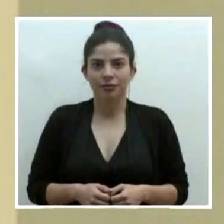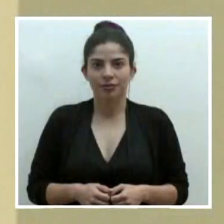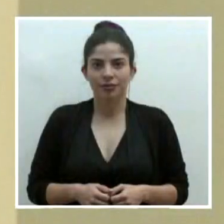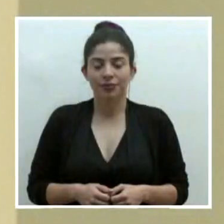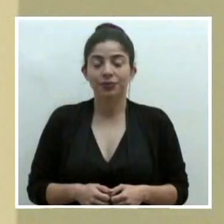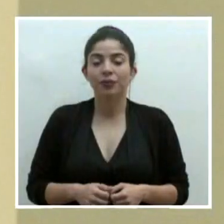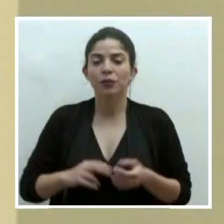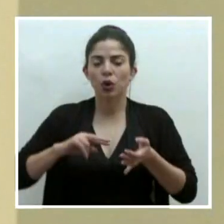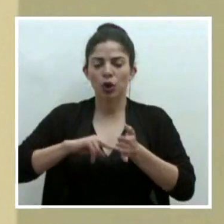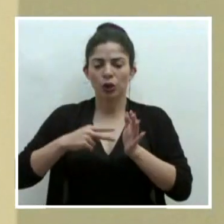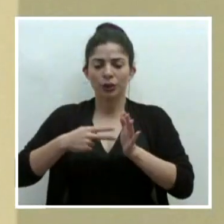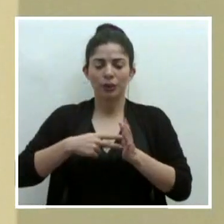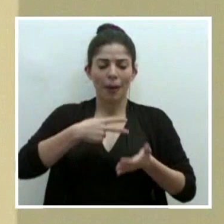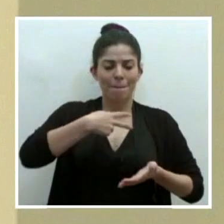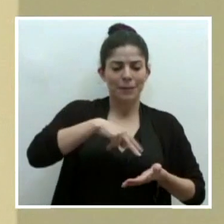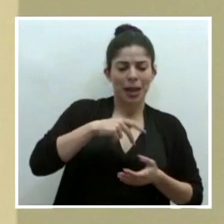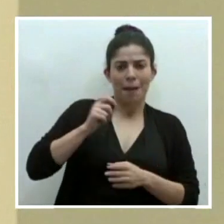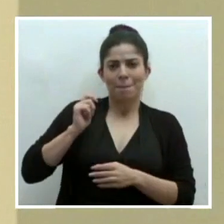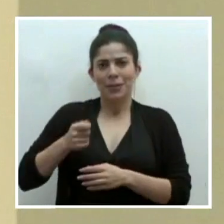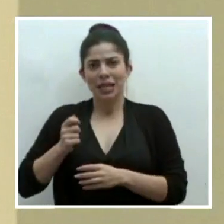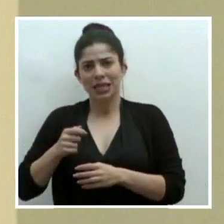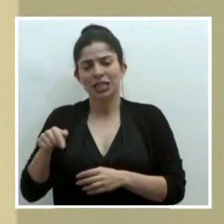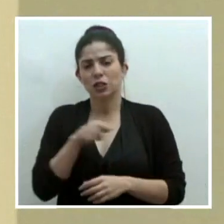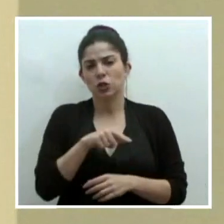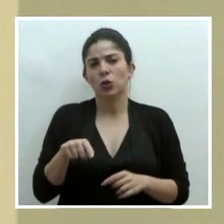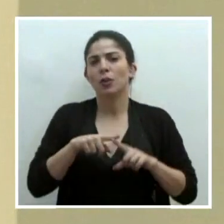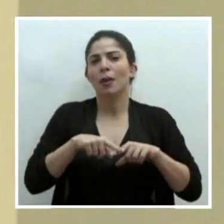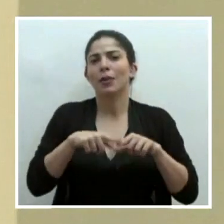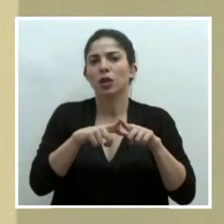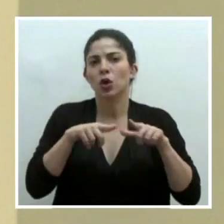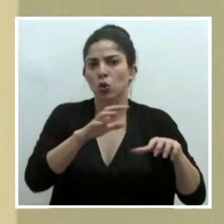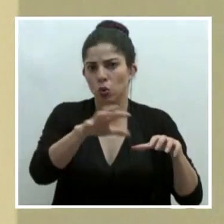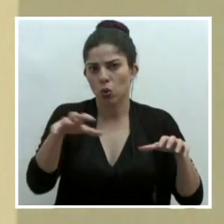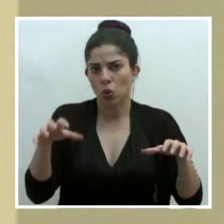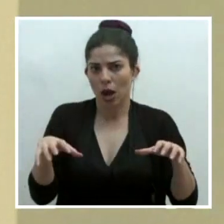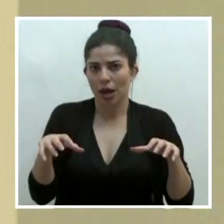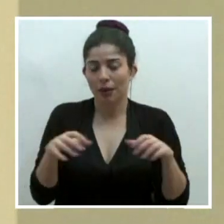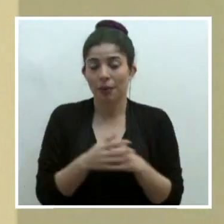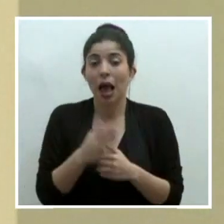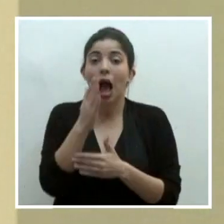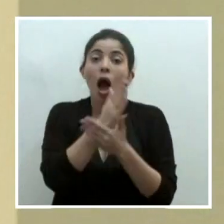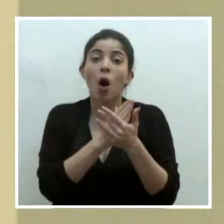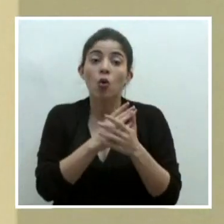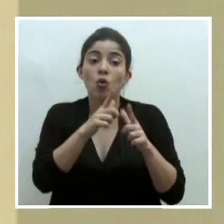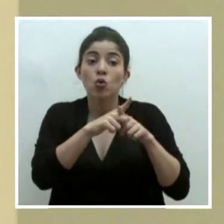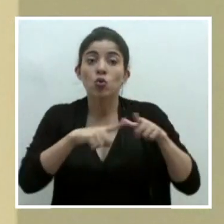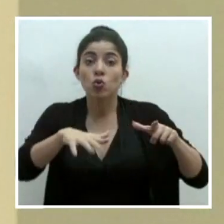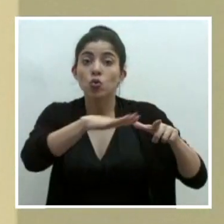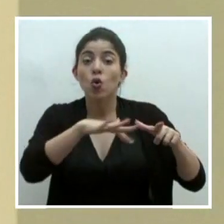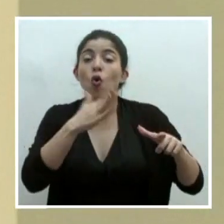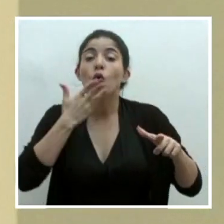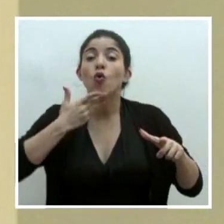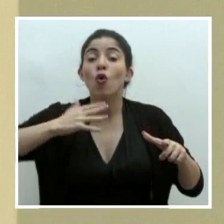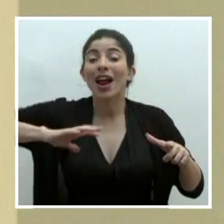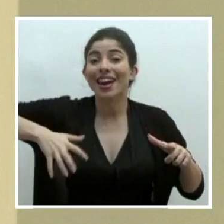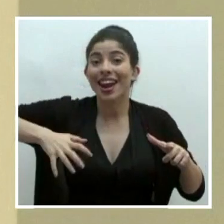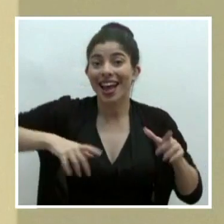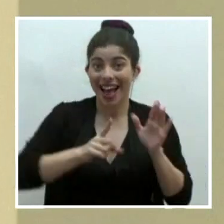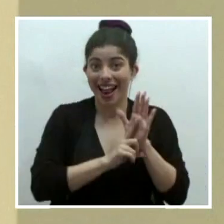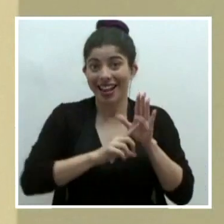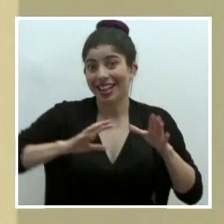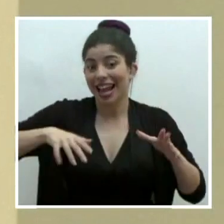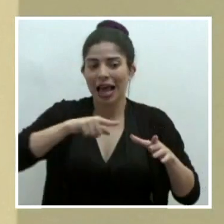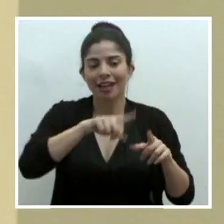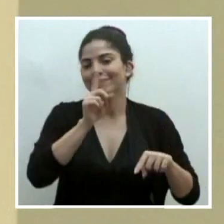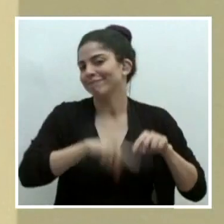El concepto de baile y martillo tiene una expresión territorial. Para aquellos distritos que se encuentren en alerta naranja no se